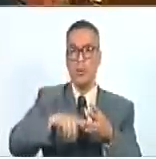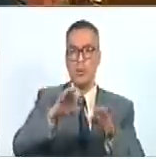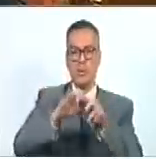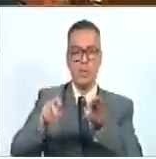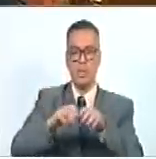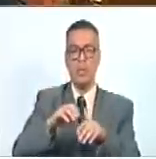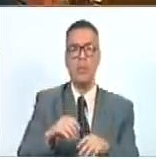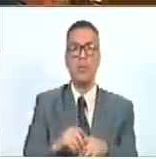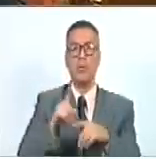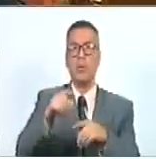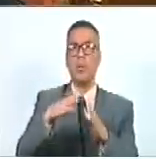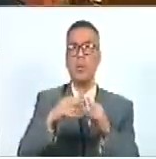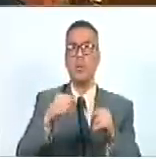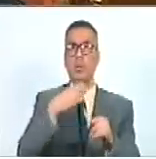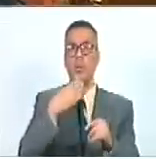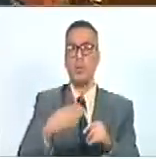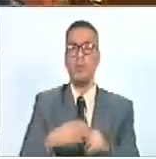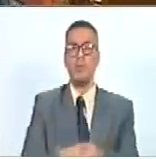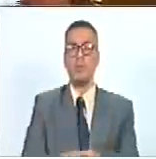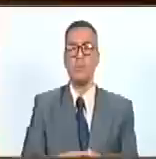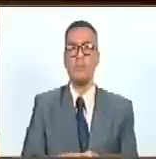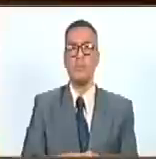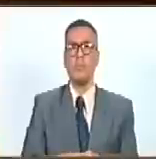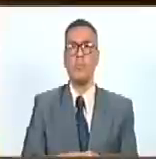Secretario General. Esto, presidente.